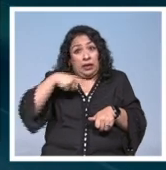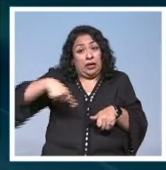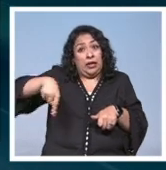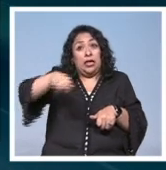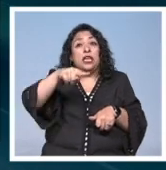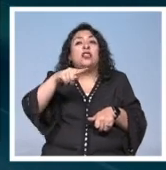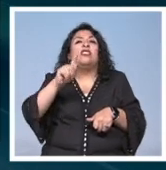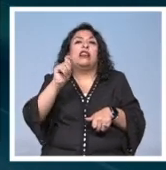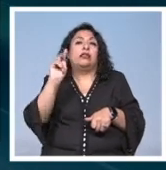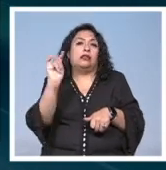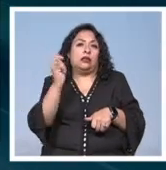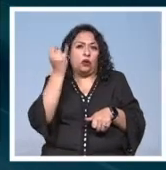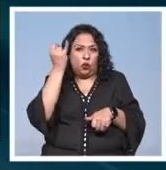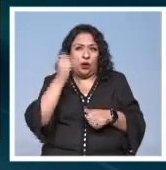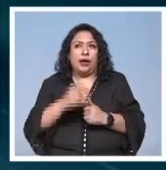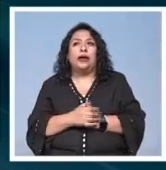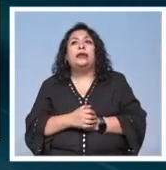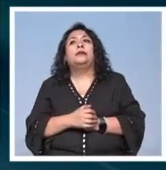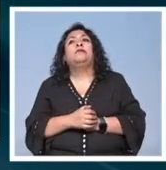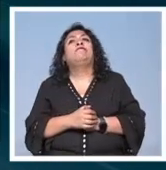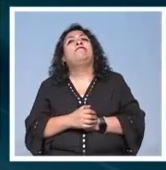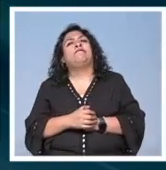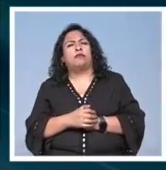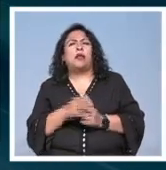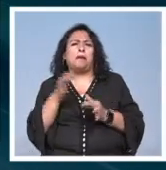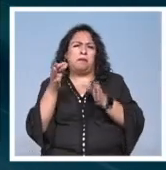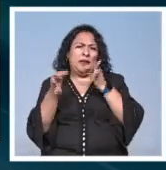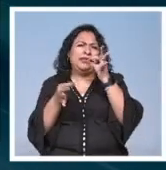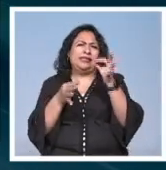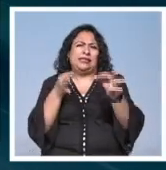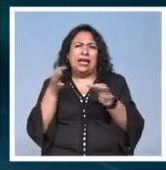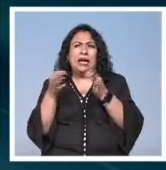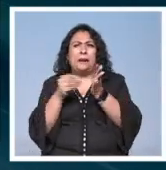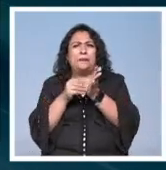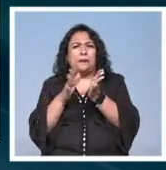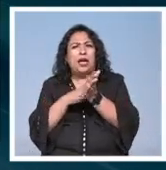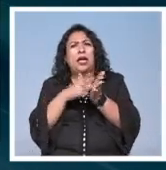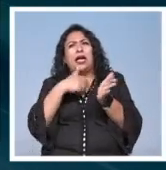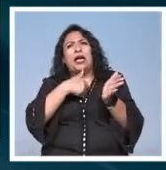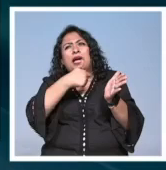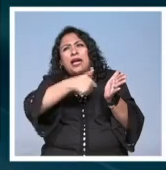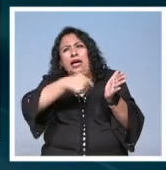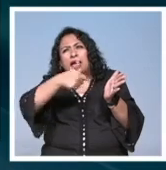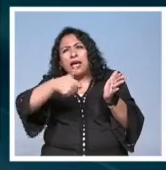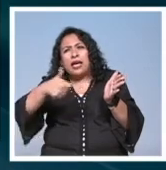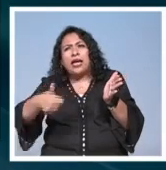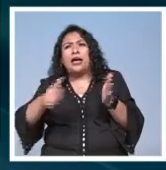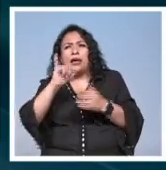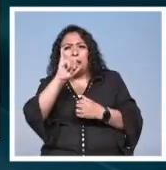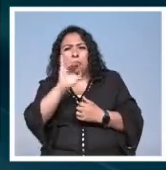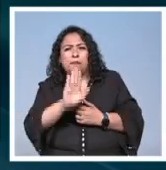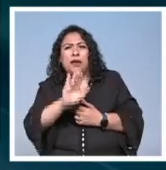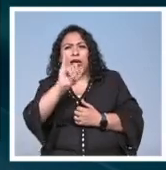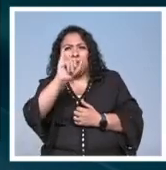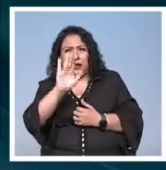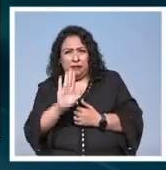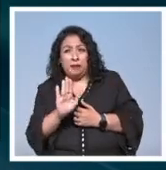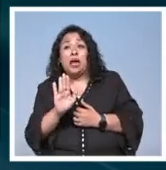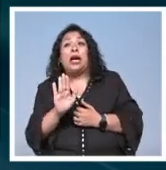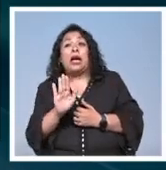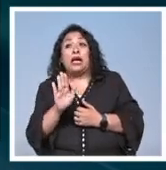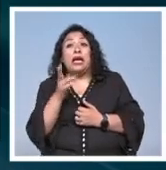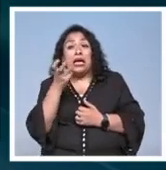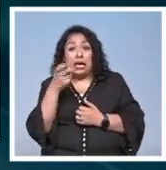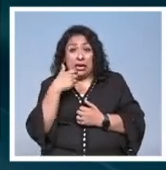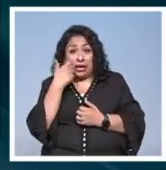es Tijuana. Por su mensaje que estaban plasmando en cada una de las imágenes, lo que